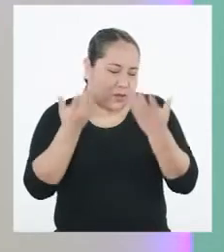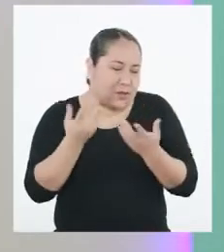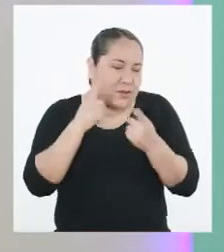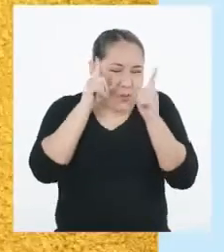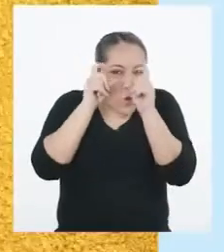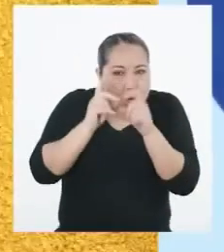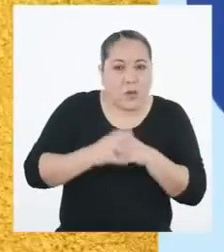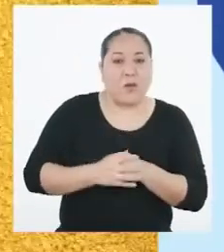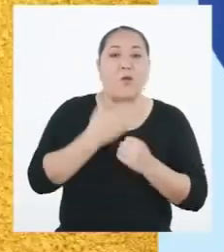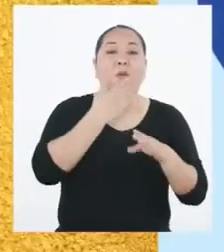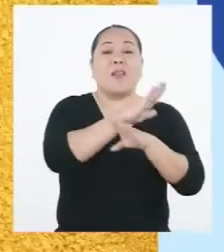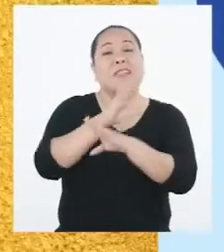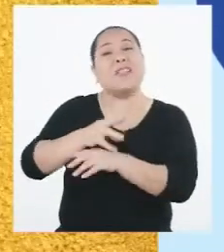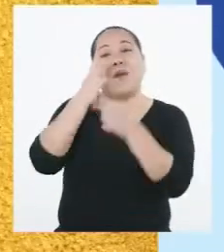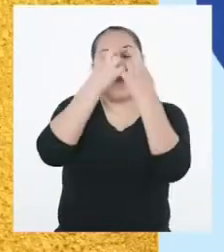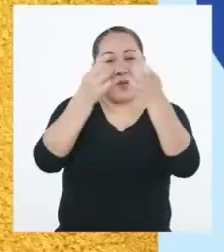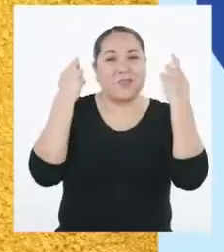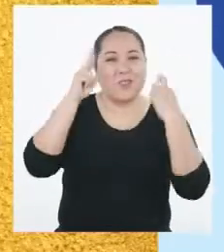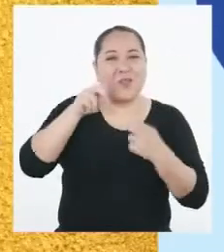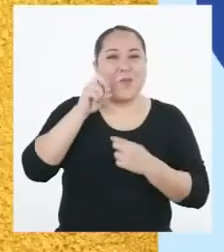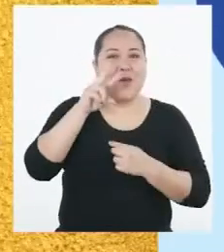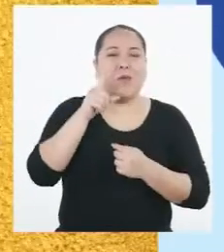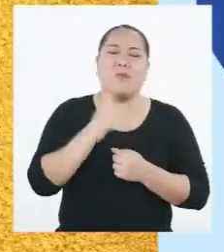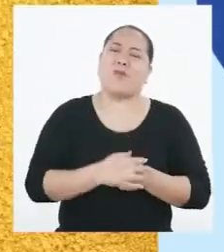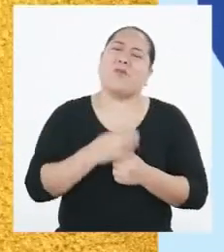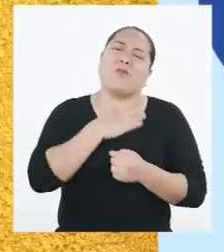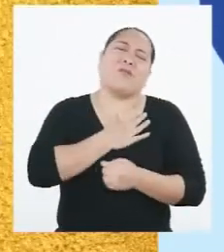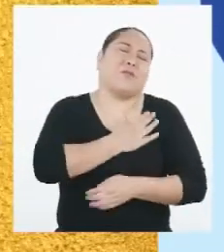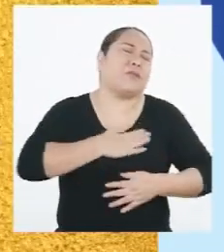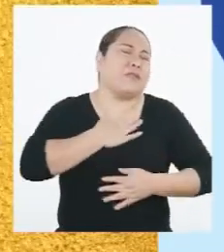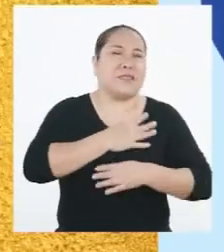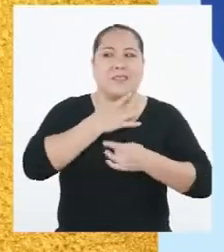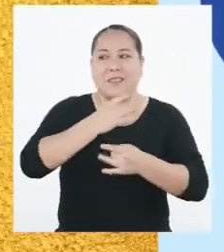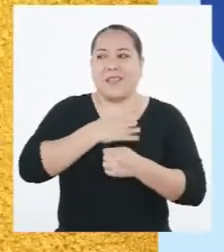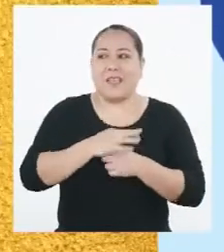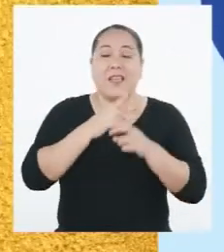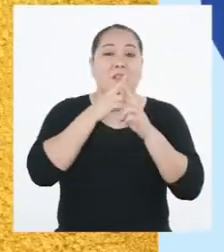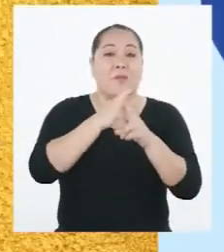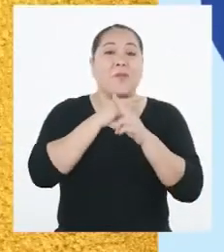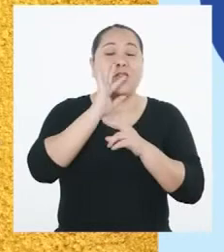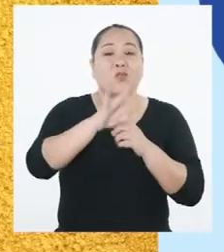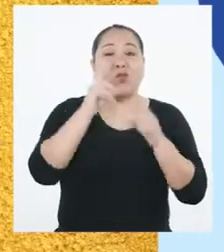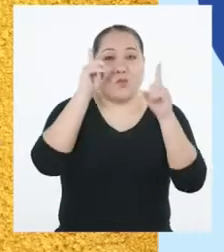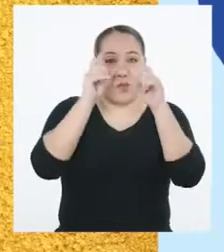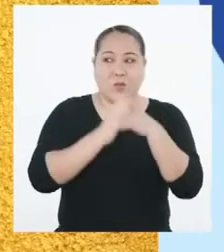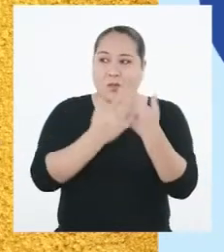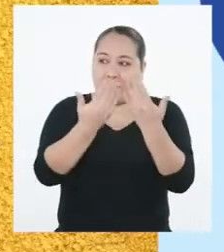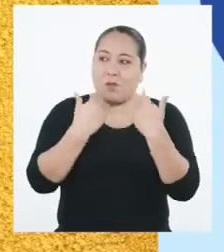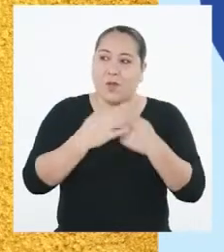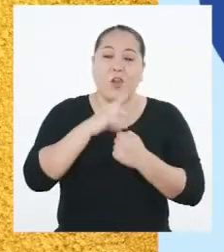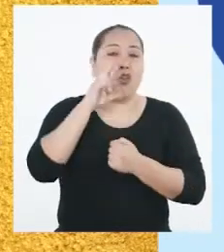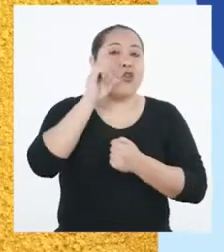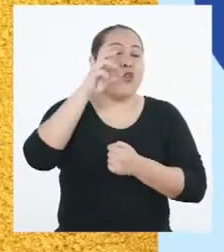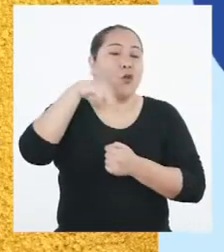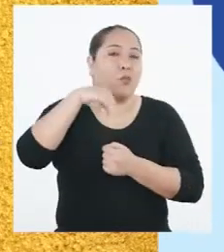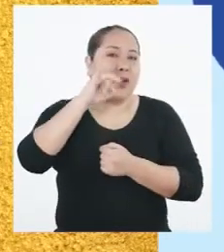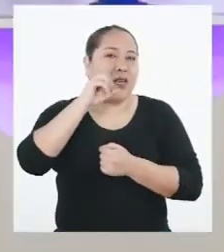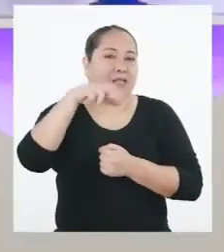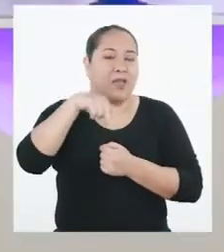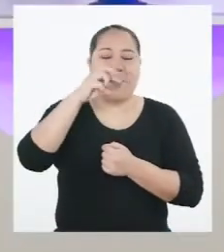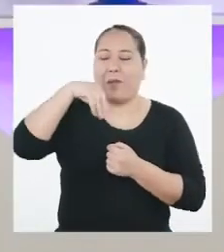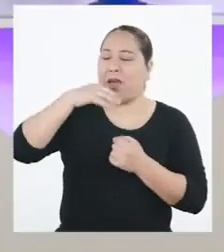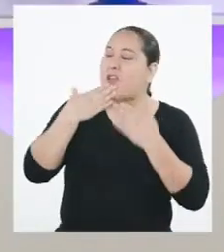Excelente. Buenas tardes, Promo 2021. Estoy encantada de estar con ustedes y responder a sus preguntas. Adelante, Mario y Romina.